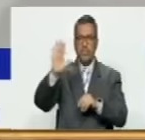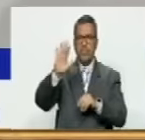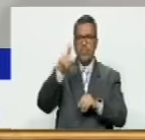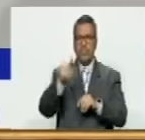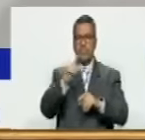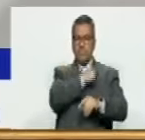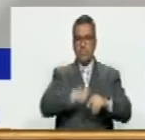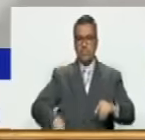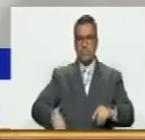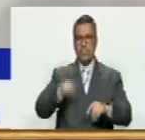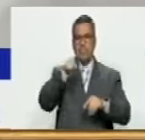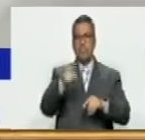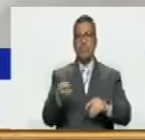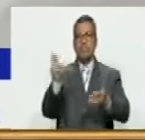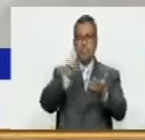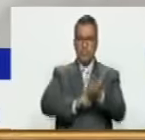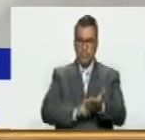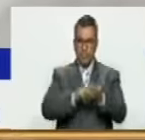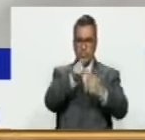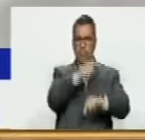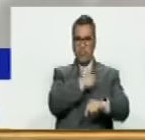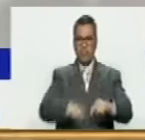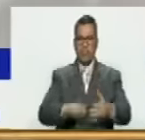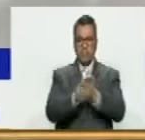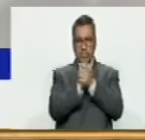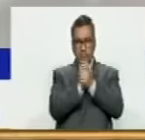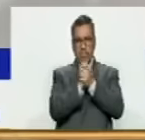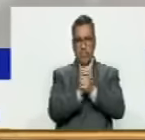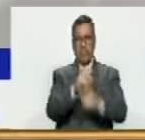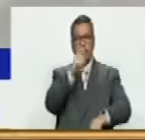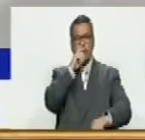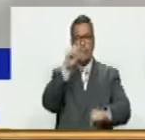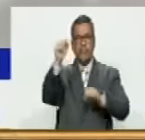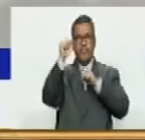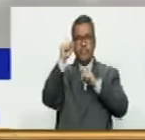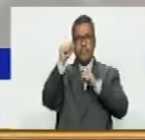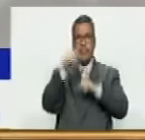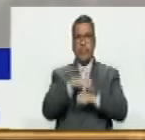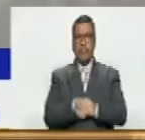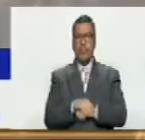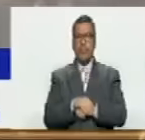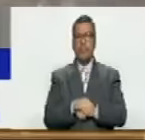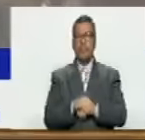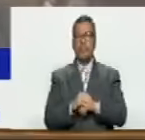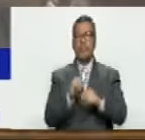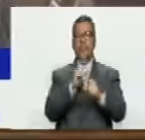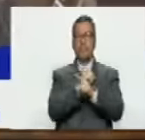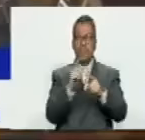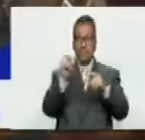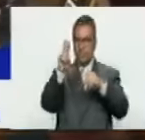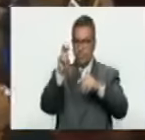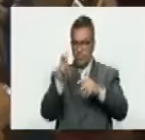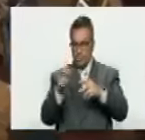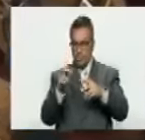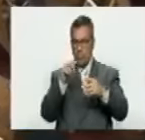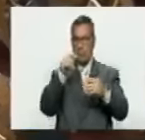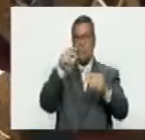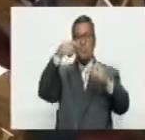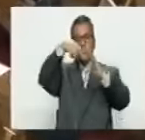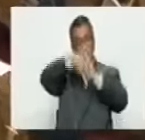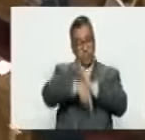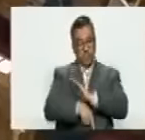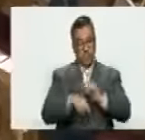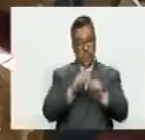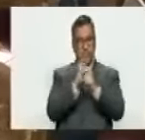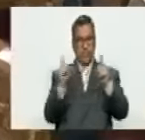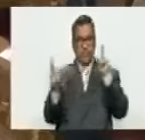Venezuela, presidente además reelecto, compañero Nicolás Maduro Moro, en la renovación, profunda renovación del